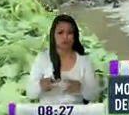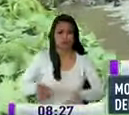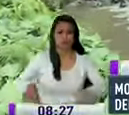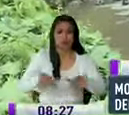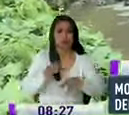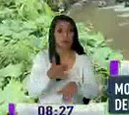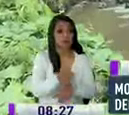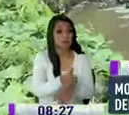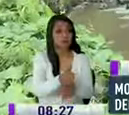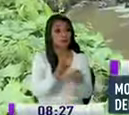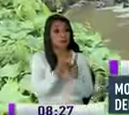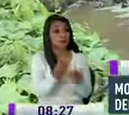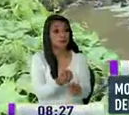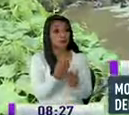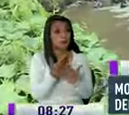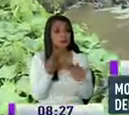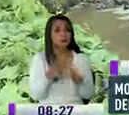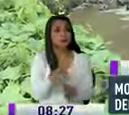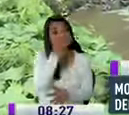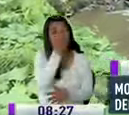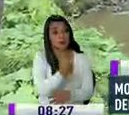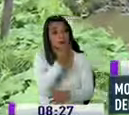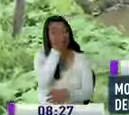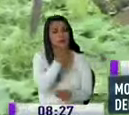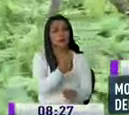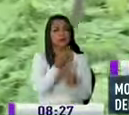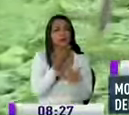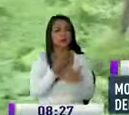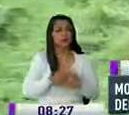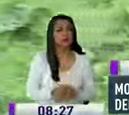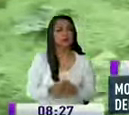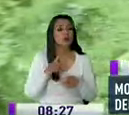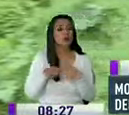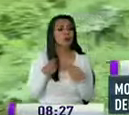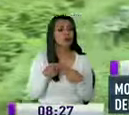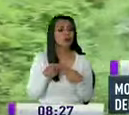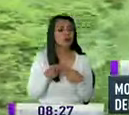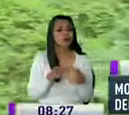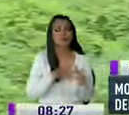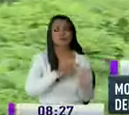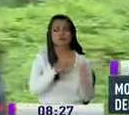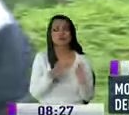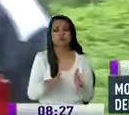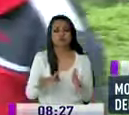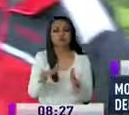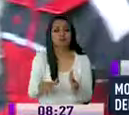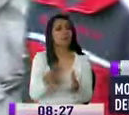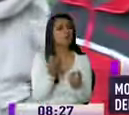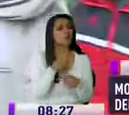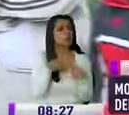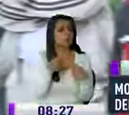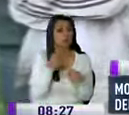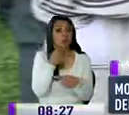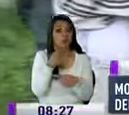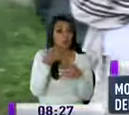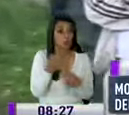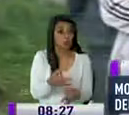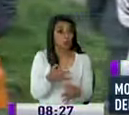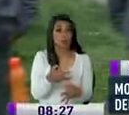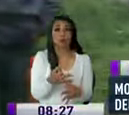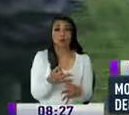moradores para que nos cuenten un poquito señor muy buenos días comentenme por favor cuando fue dejada esta tierra ustedes decían que en el momento que